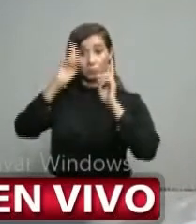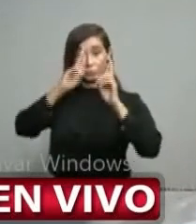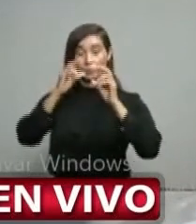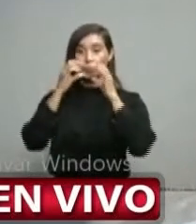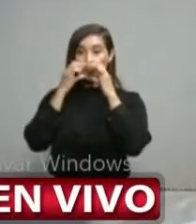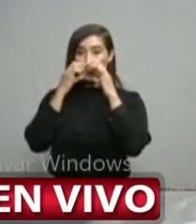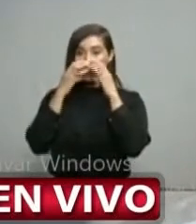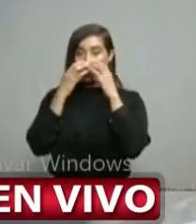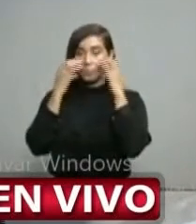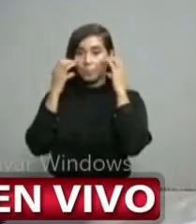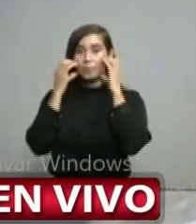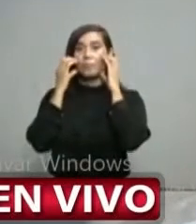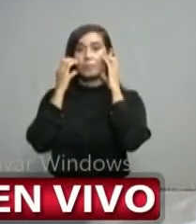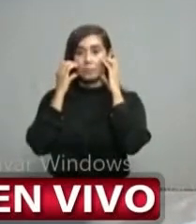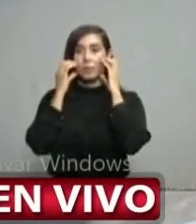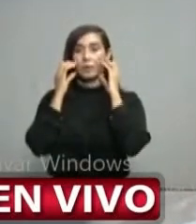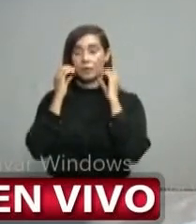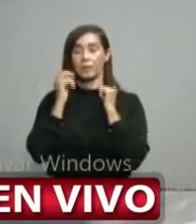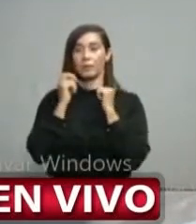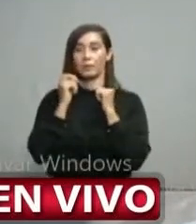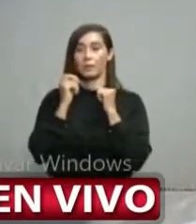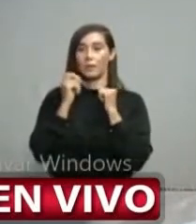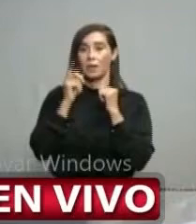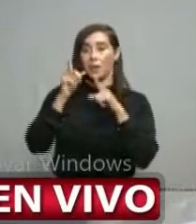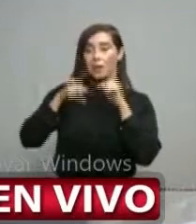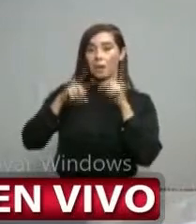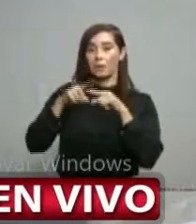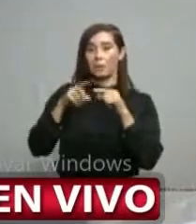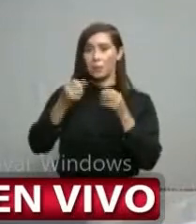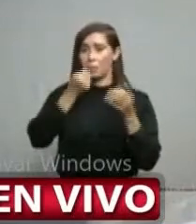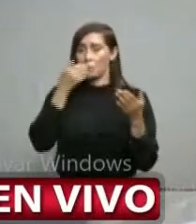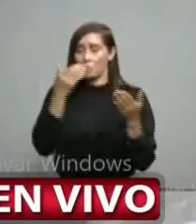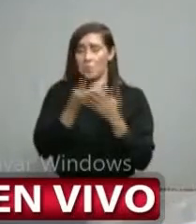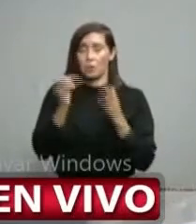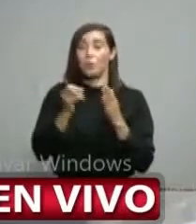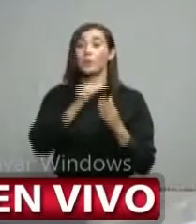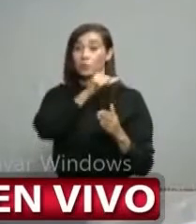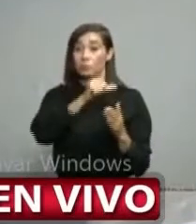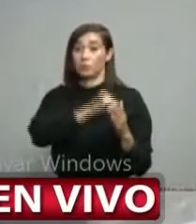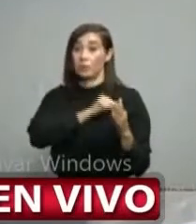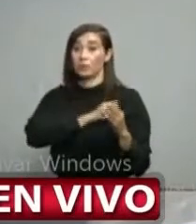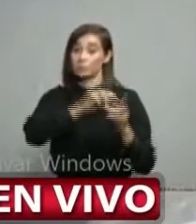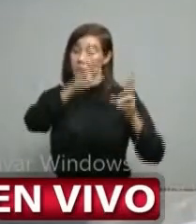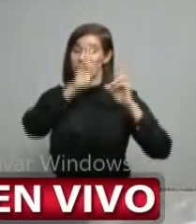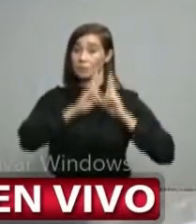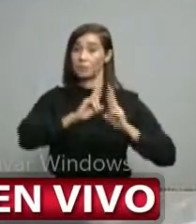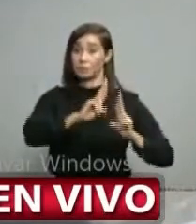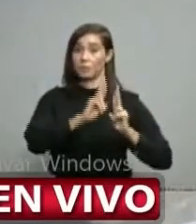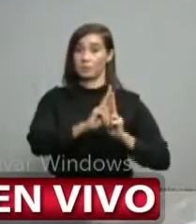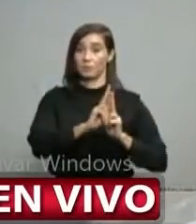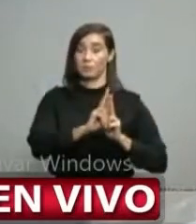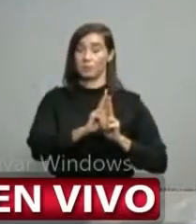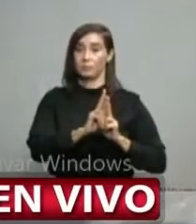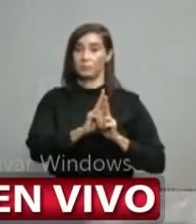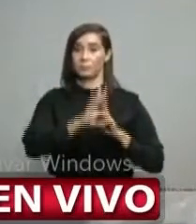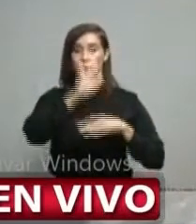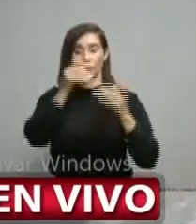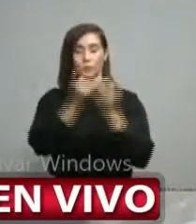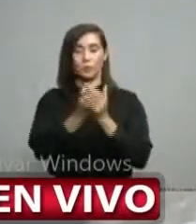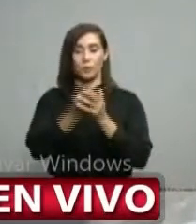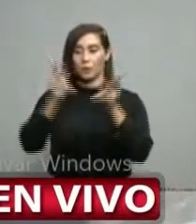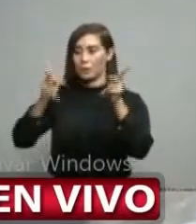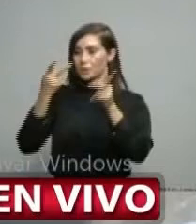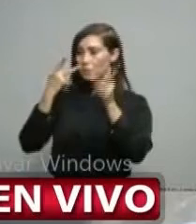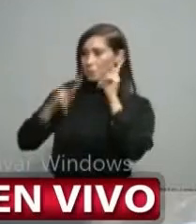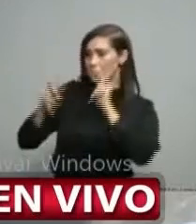Muchas, no las mejores confeccionadas, pero la actitud que también es importante en este sentido de